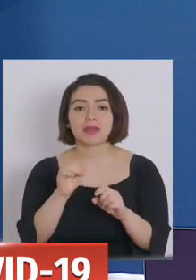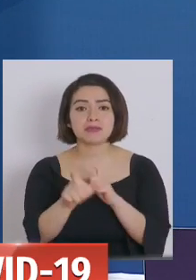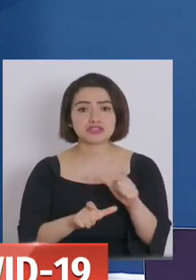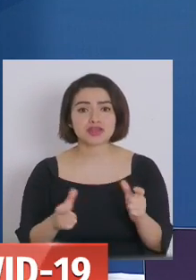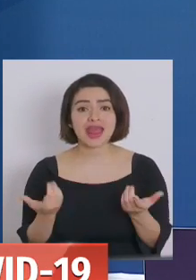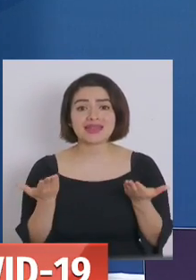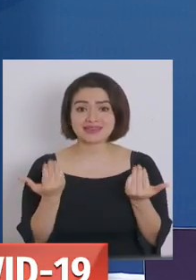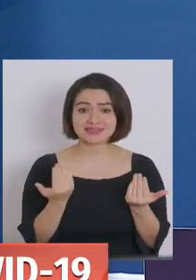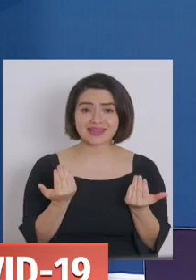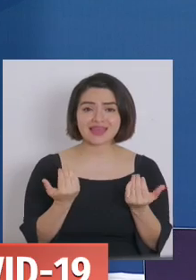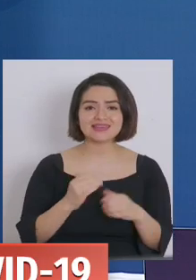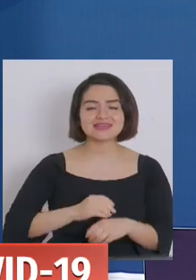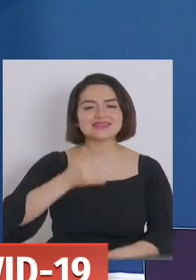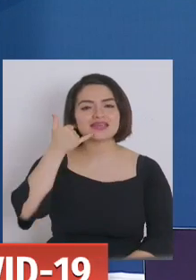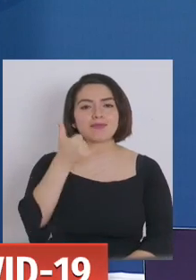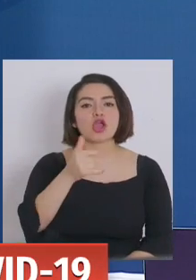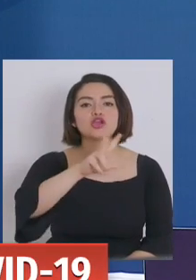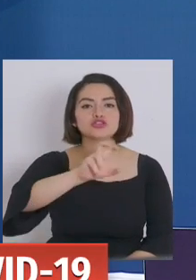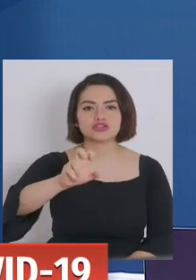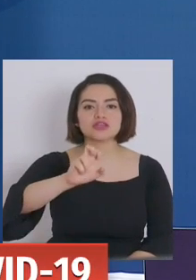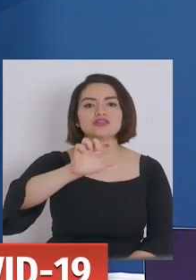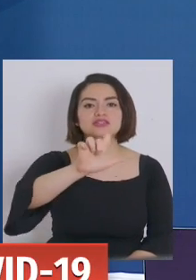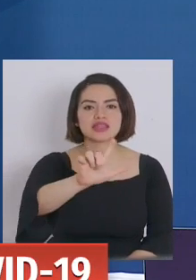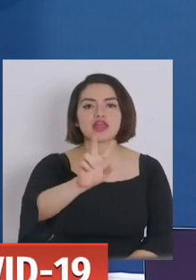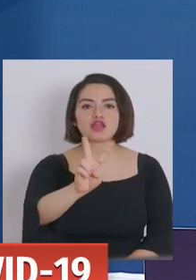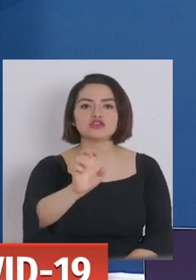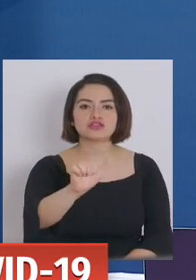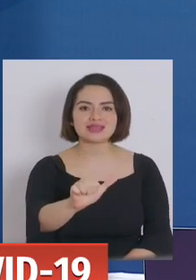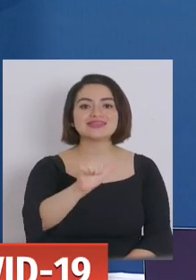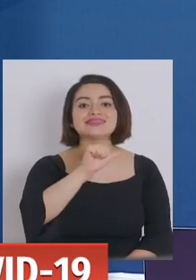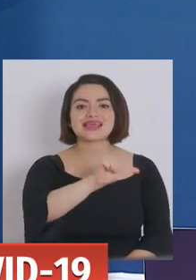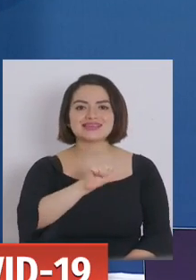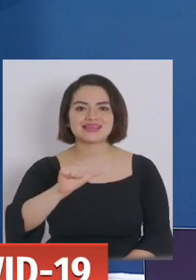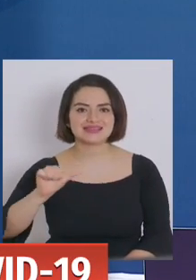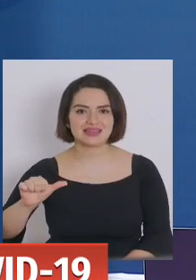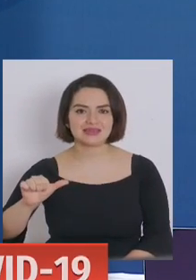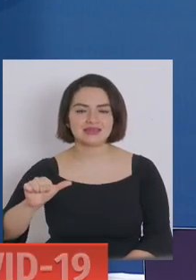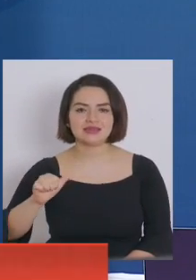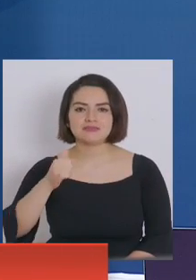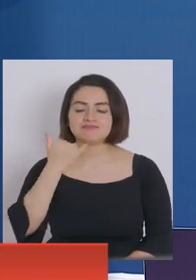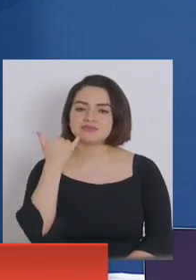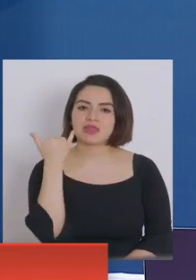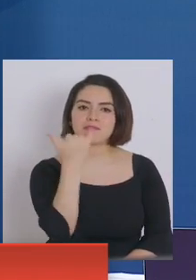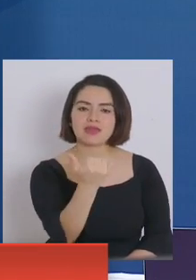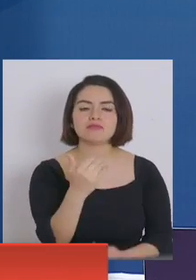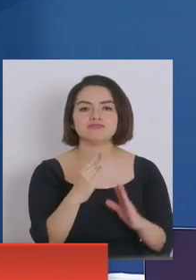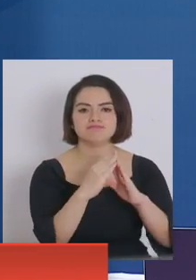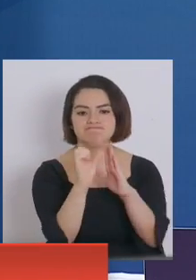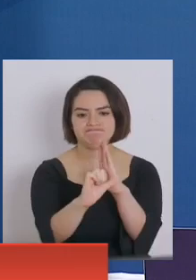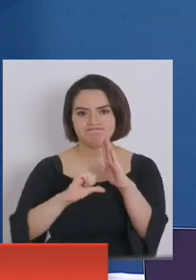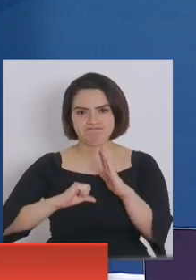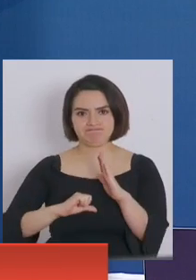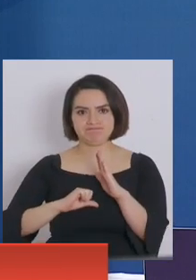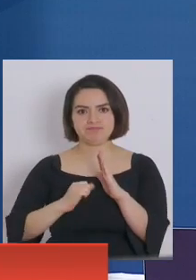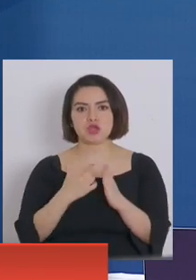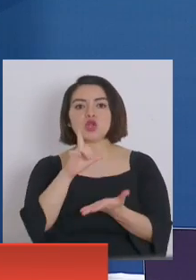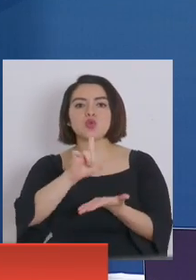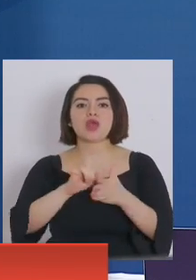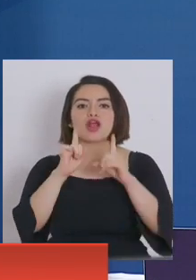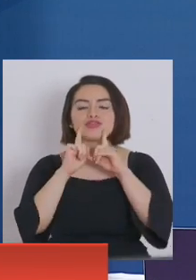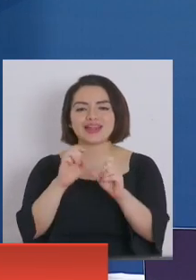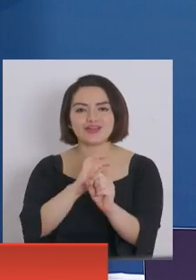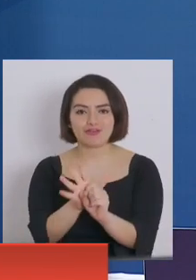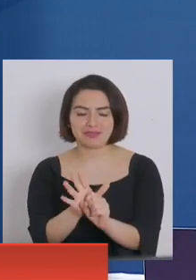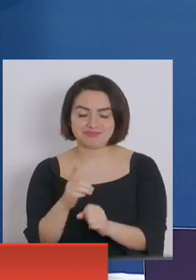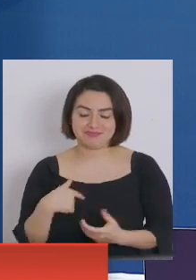caso de necesario llamen al 800-726-666 para aislarse en una residencia sanitaria. Eso